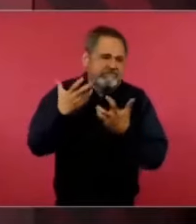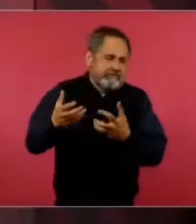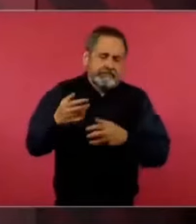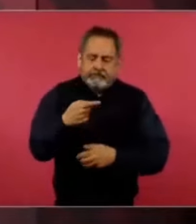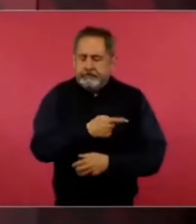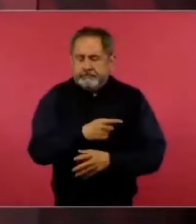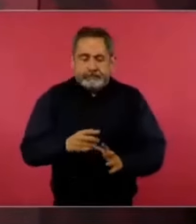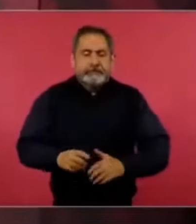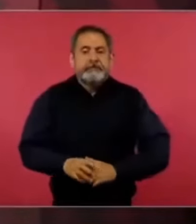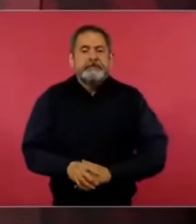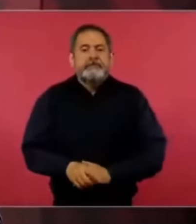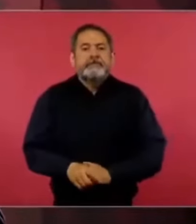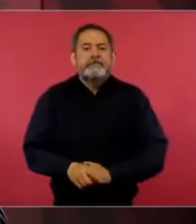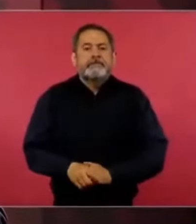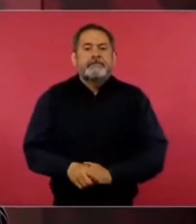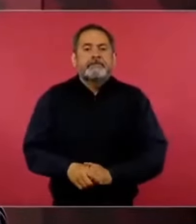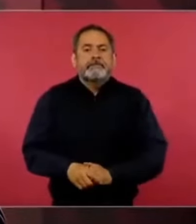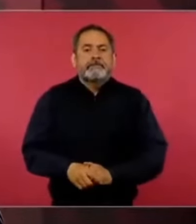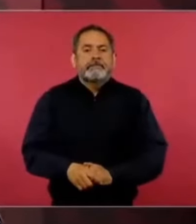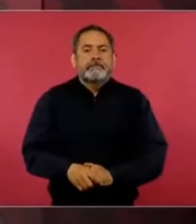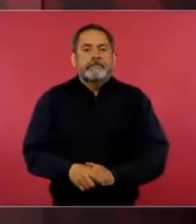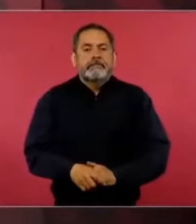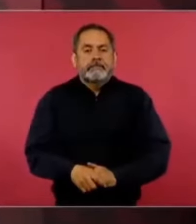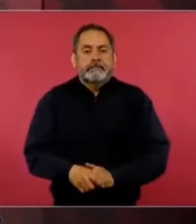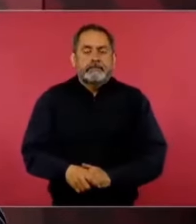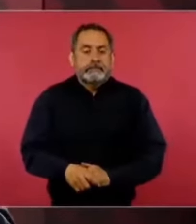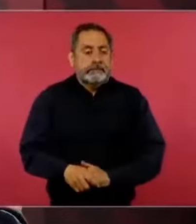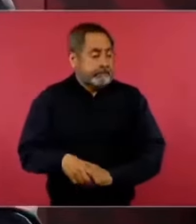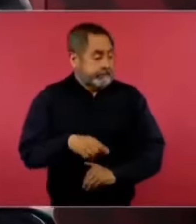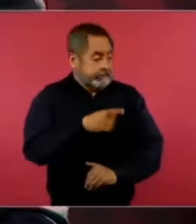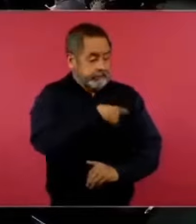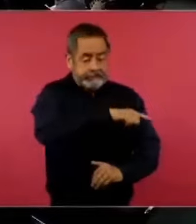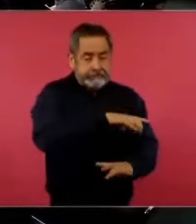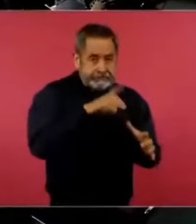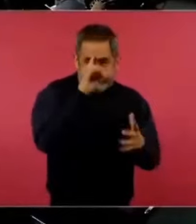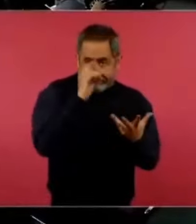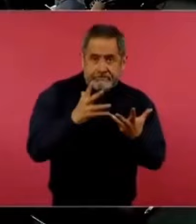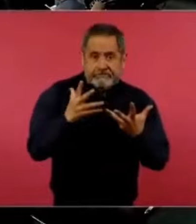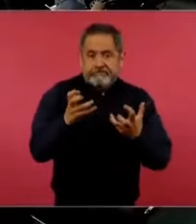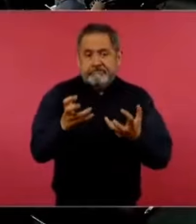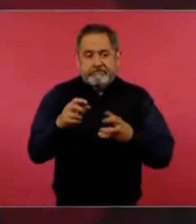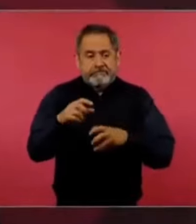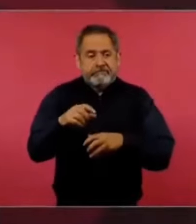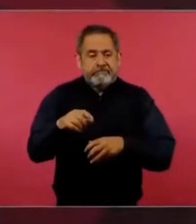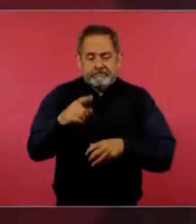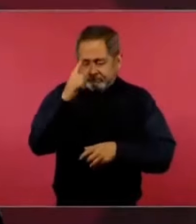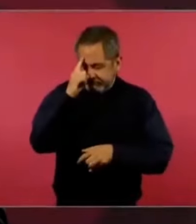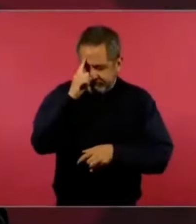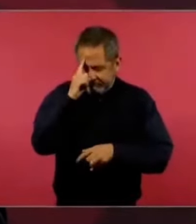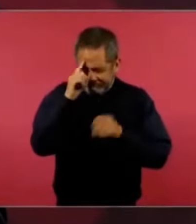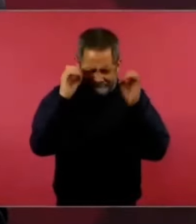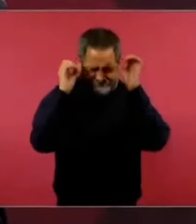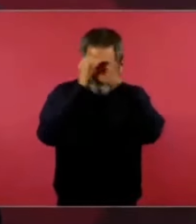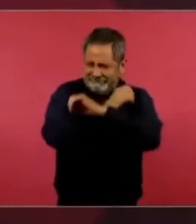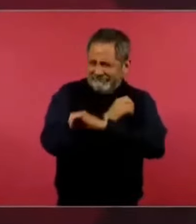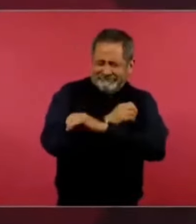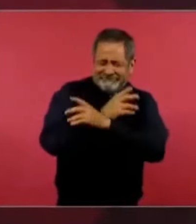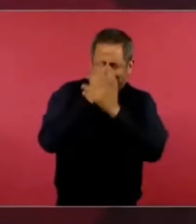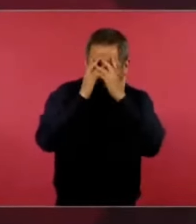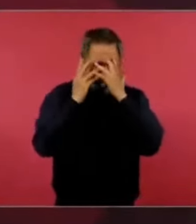los lleva a obnubilarse y a estar